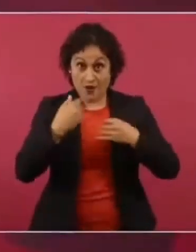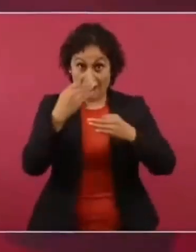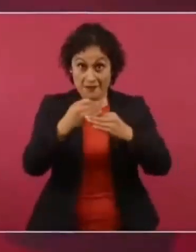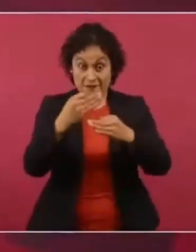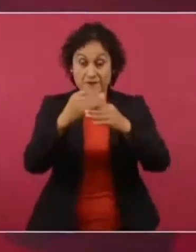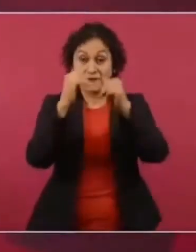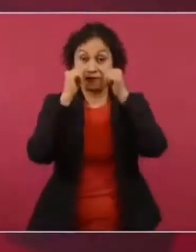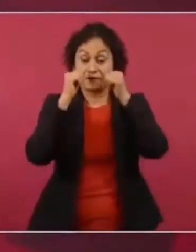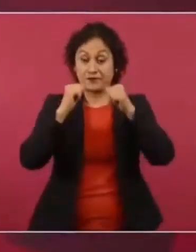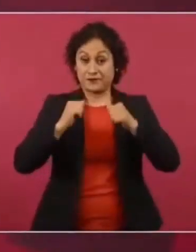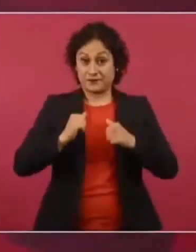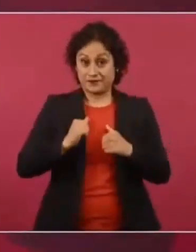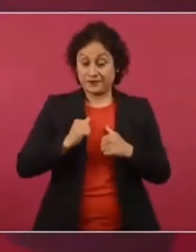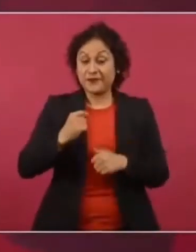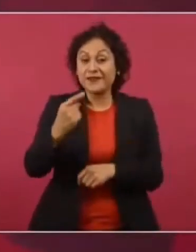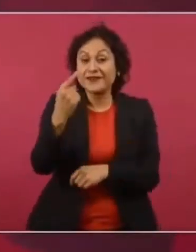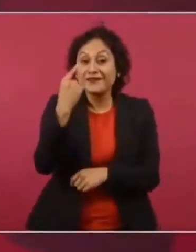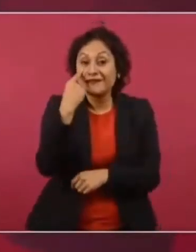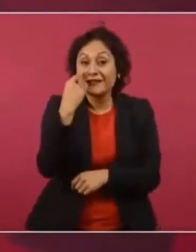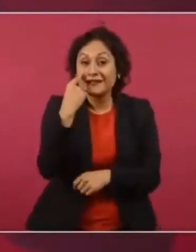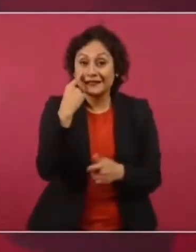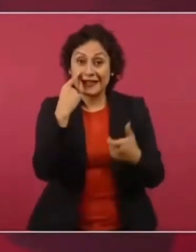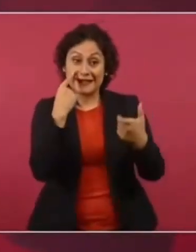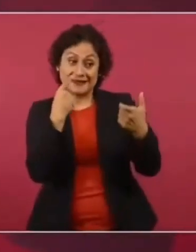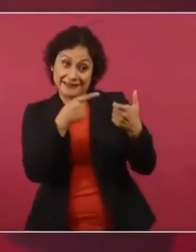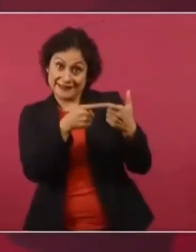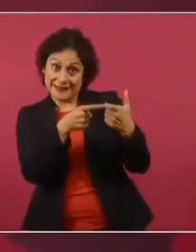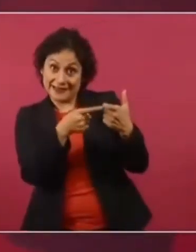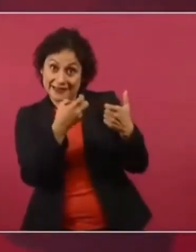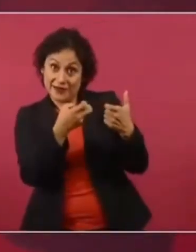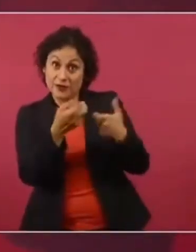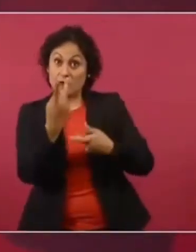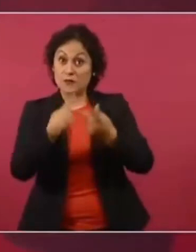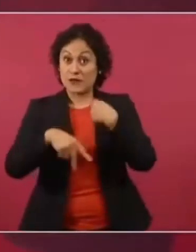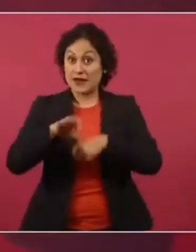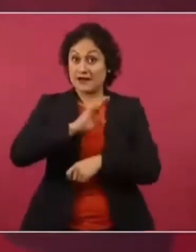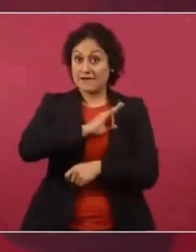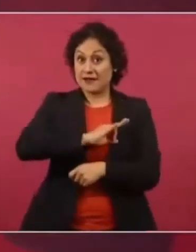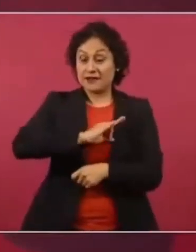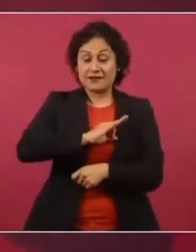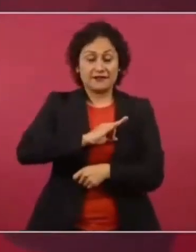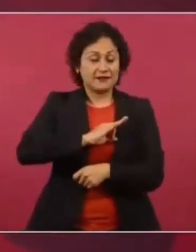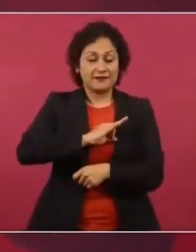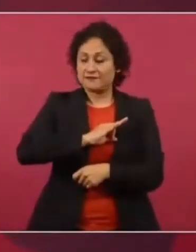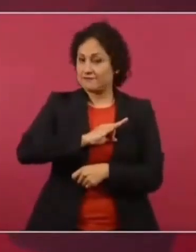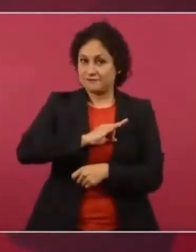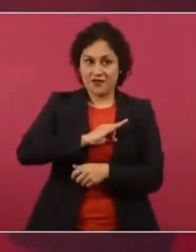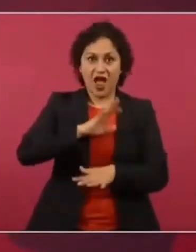La felicidad no es el dinero. A veces es infelicidad.